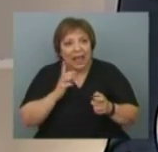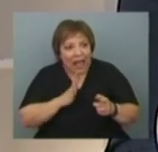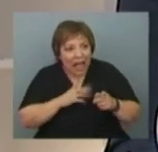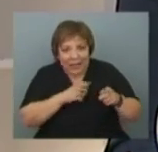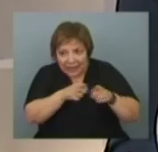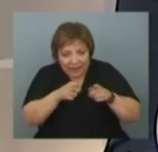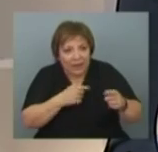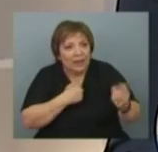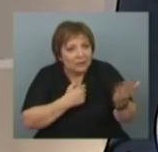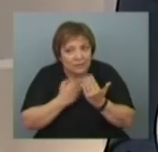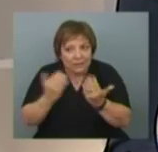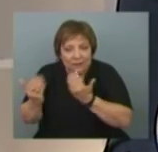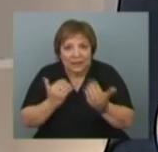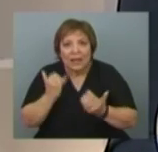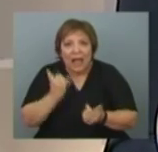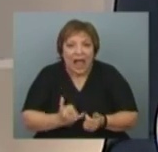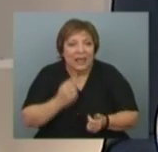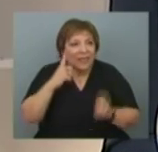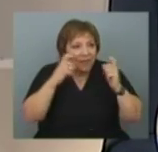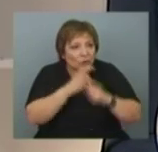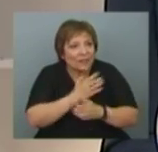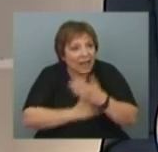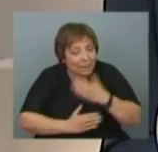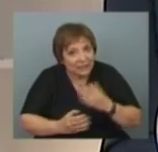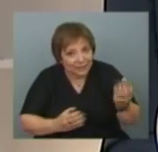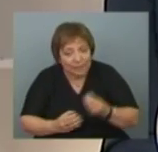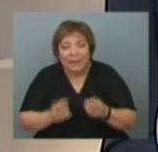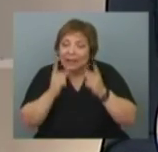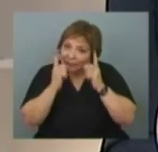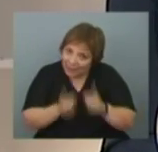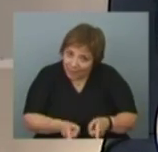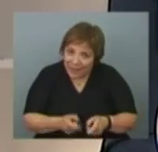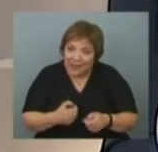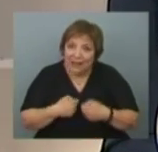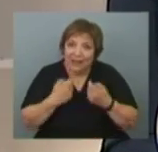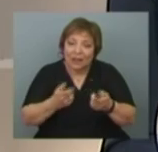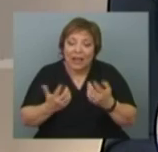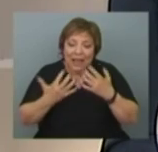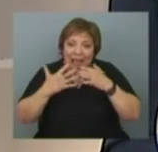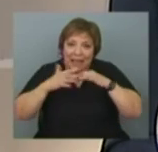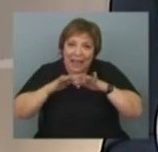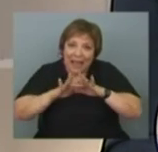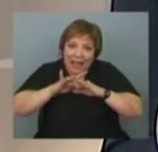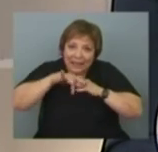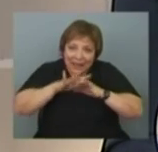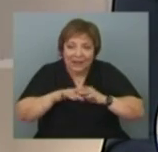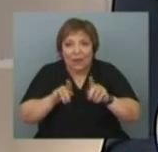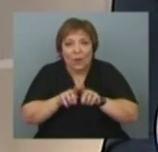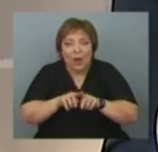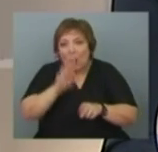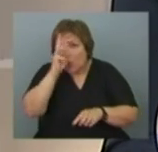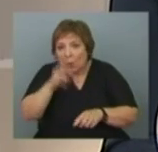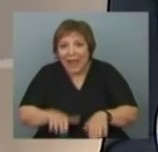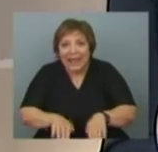este margen de dificultades. Vamos a recoger también y vamos a entrelazar algunos programas como el Uruguay Crece